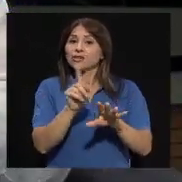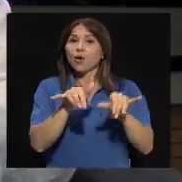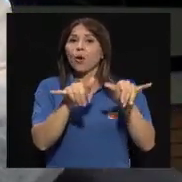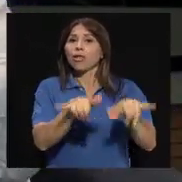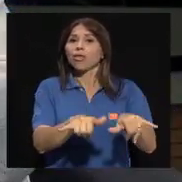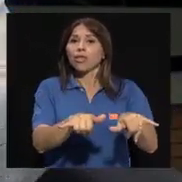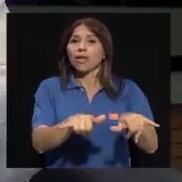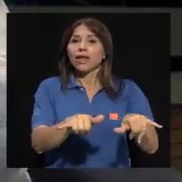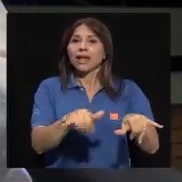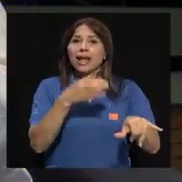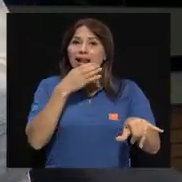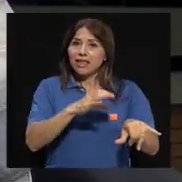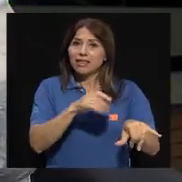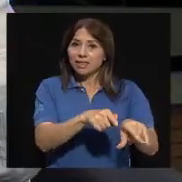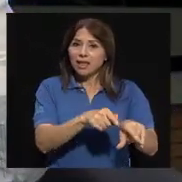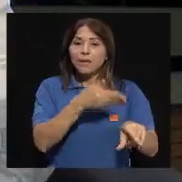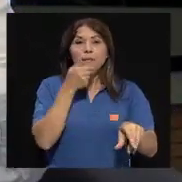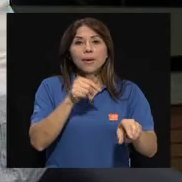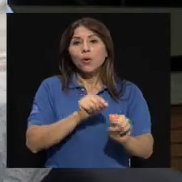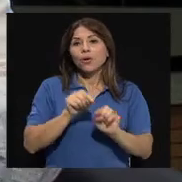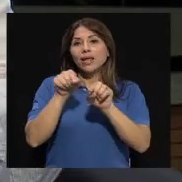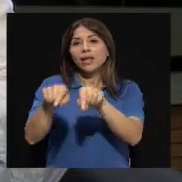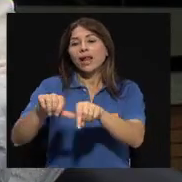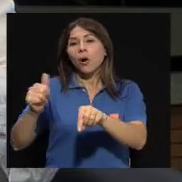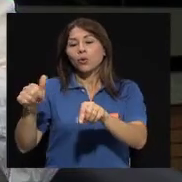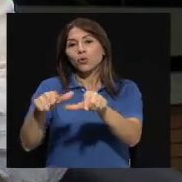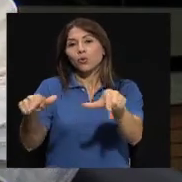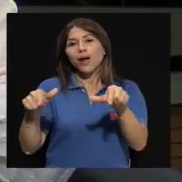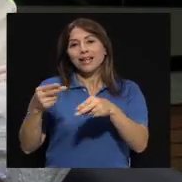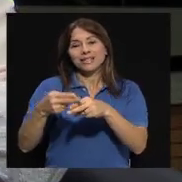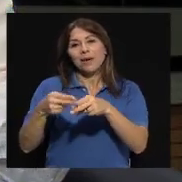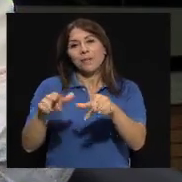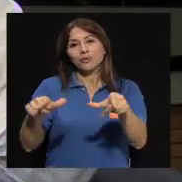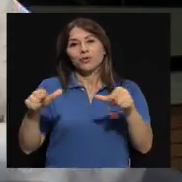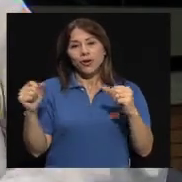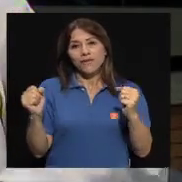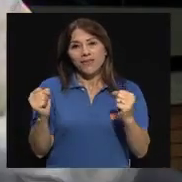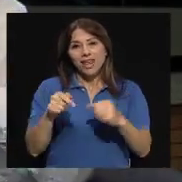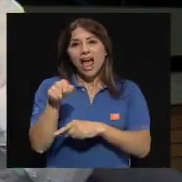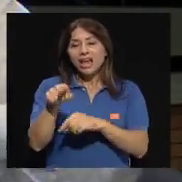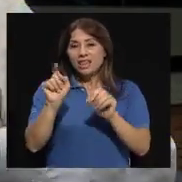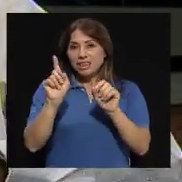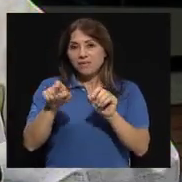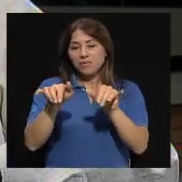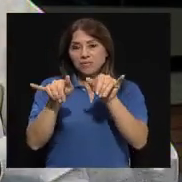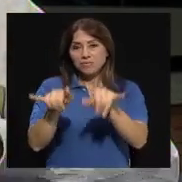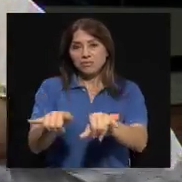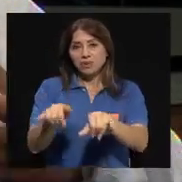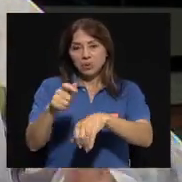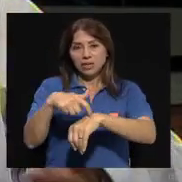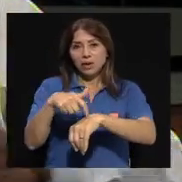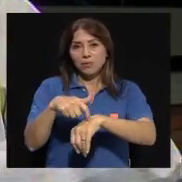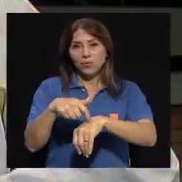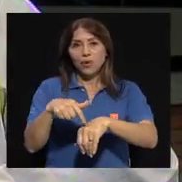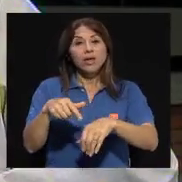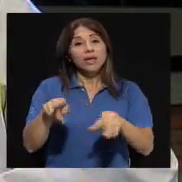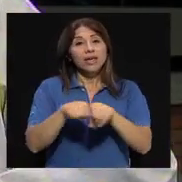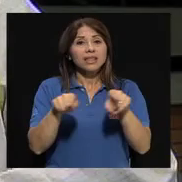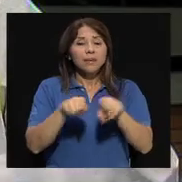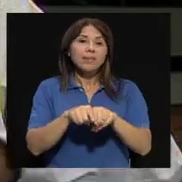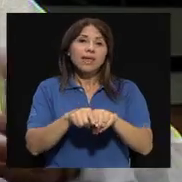zona que llamamos Cifría, donde se puedan albergar por un tiempo y recibir la atención,